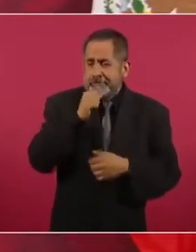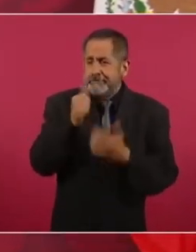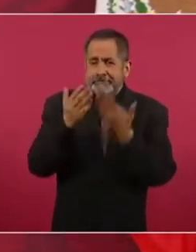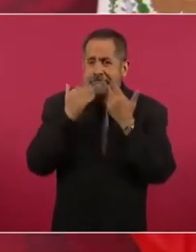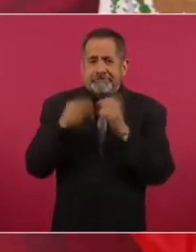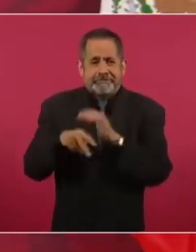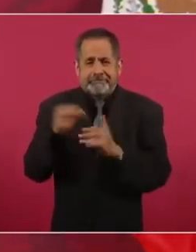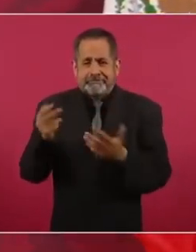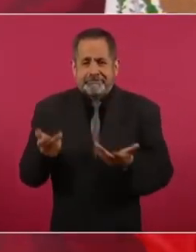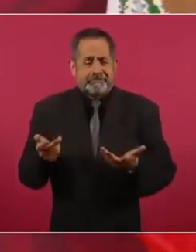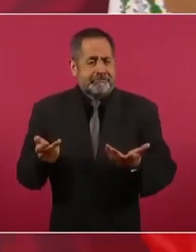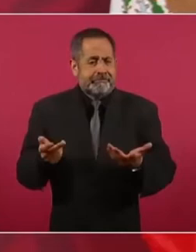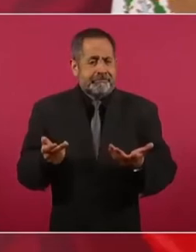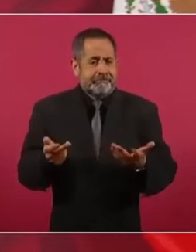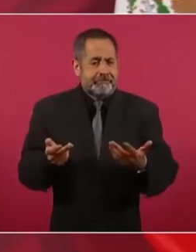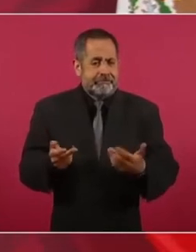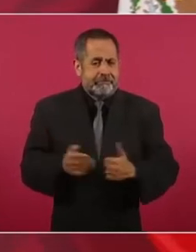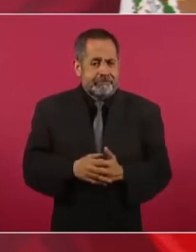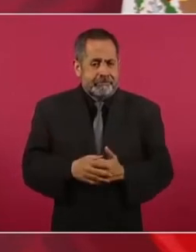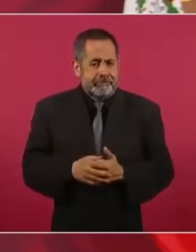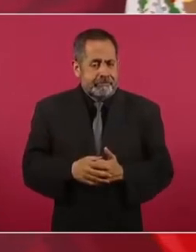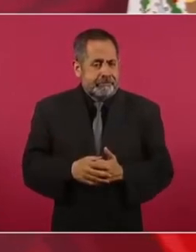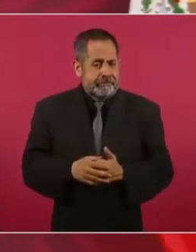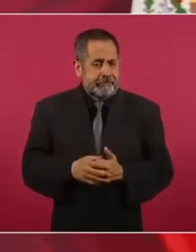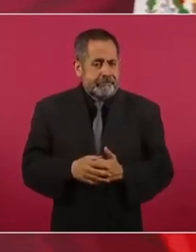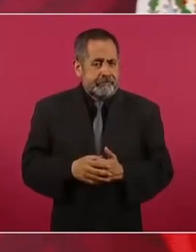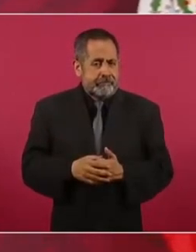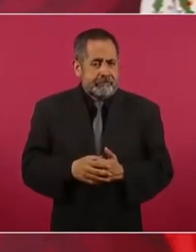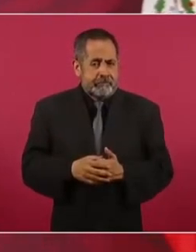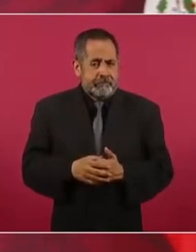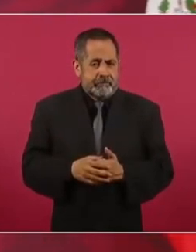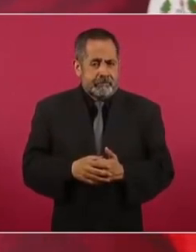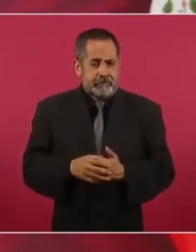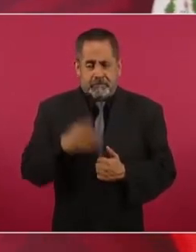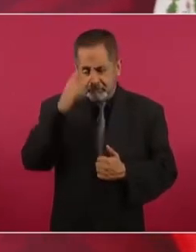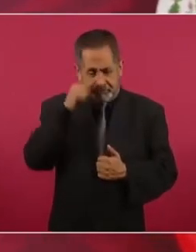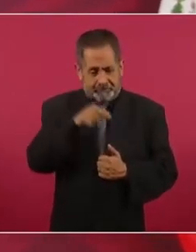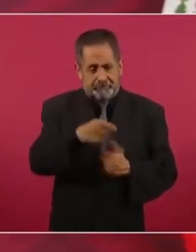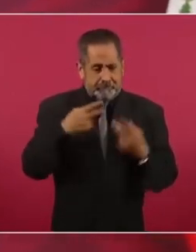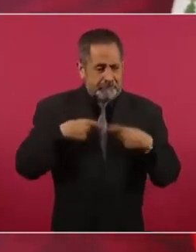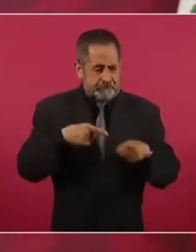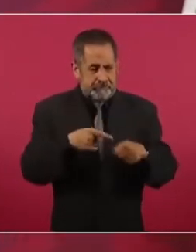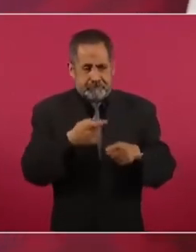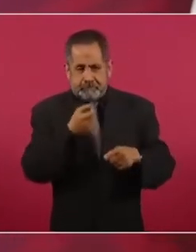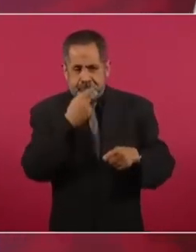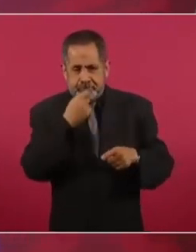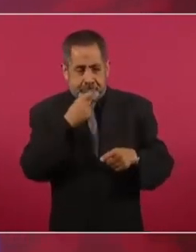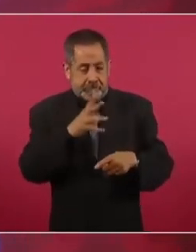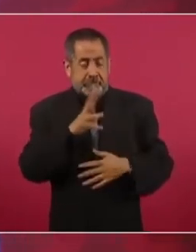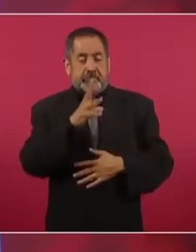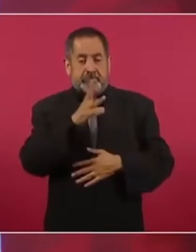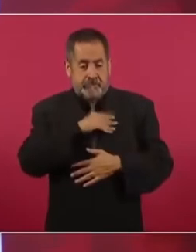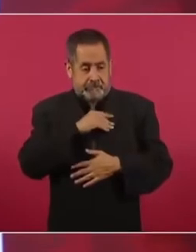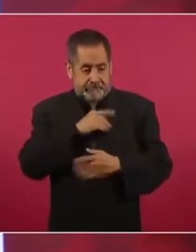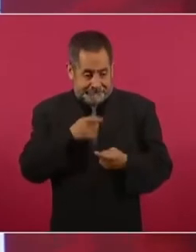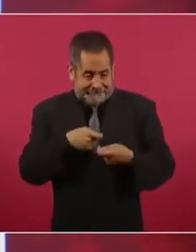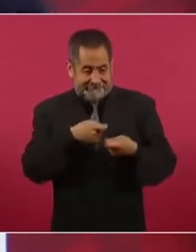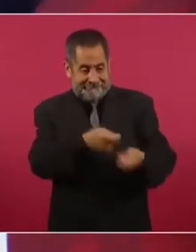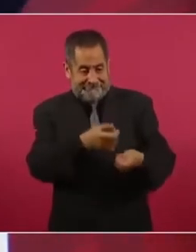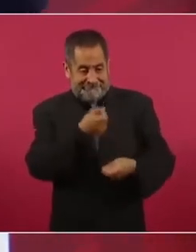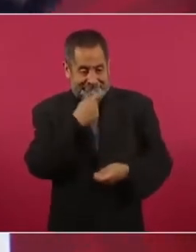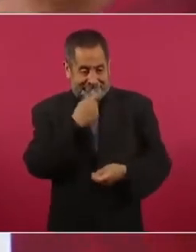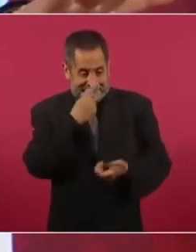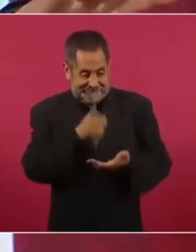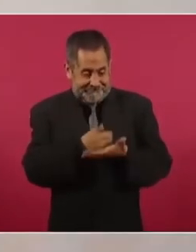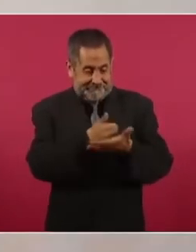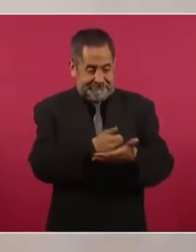que el paciente infartado resista y pueda llegar